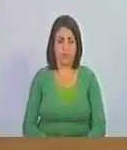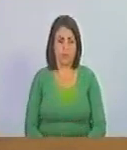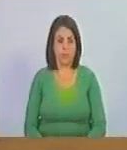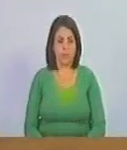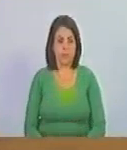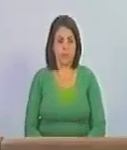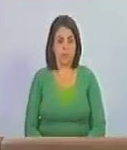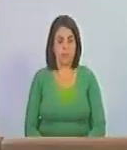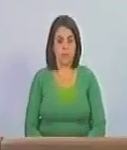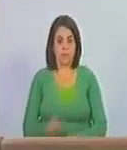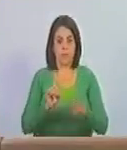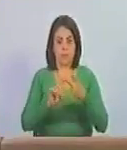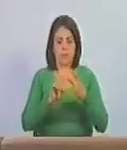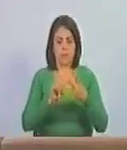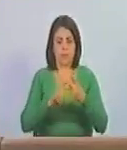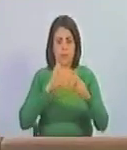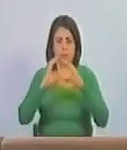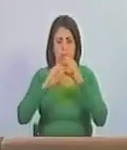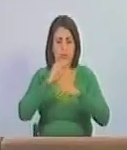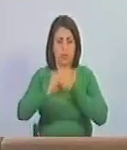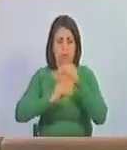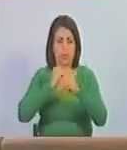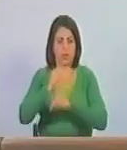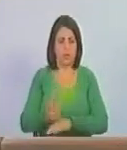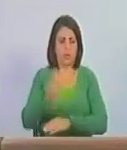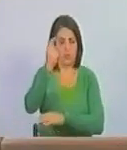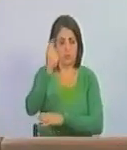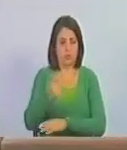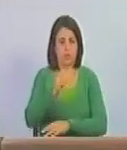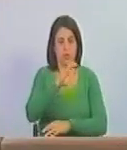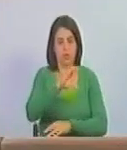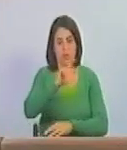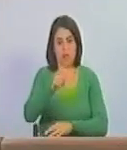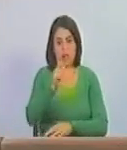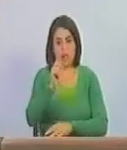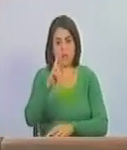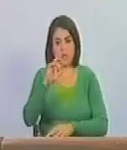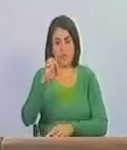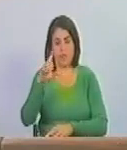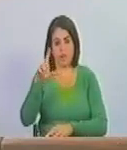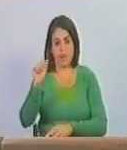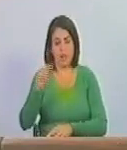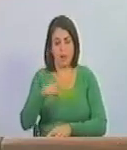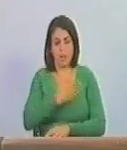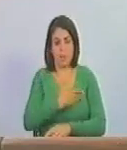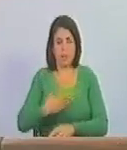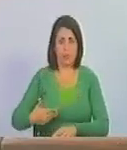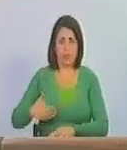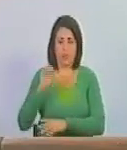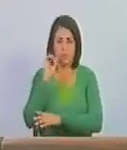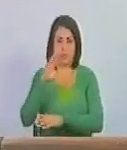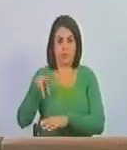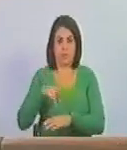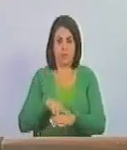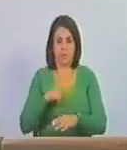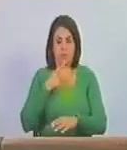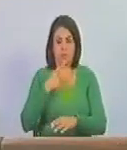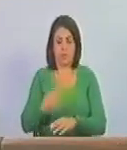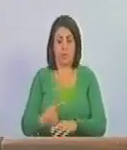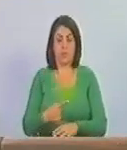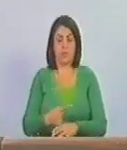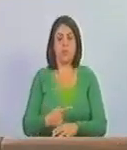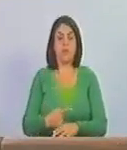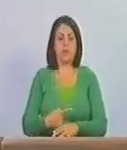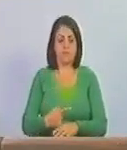Cuenta número 2, comunicación suscrita por la diputada Cariela Arai Medina, presidenta del Parlamento Indígena y